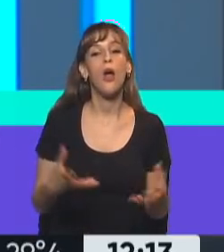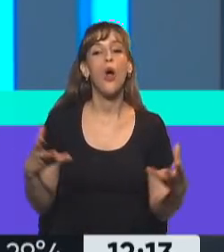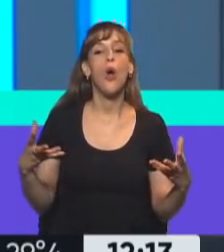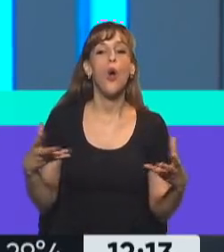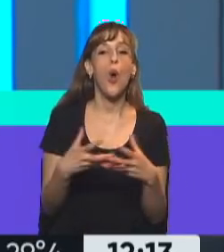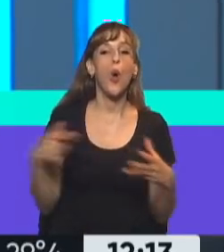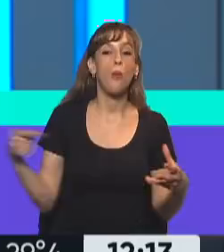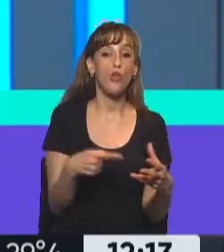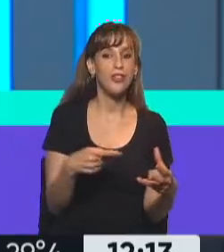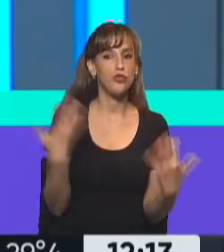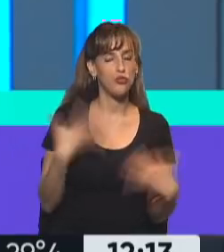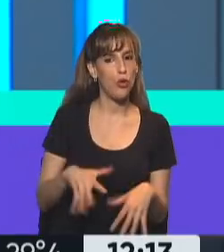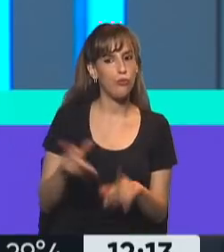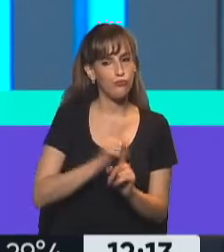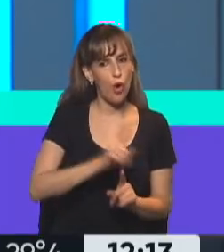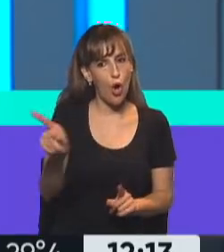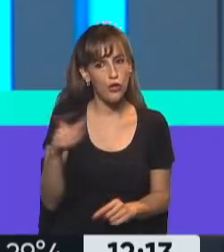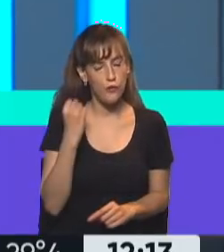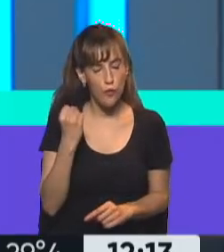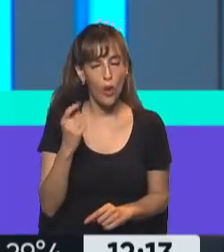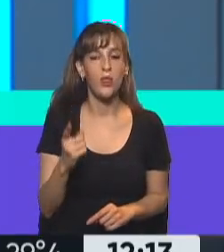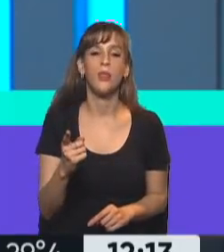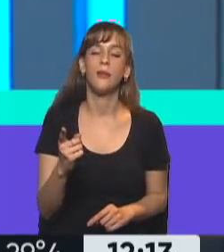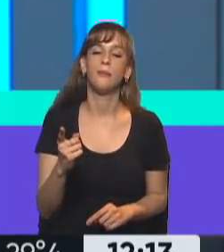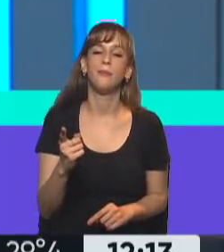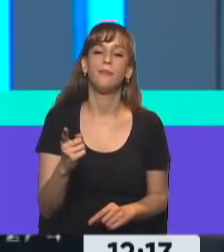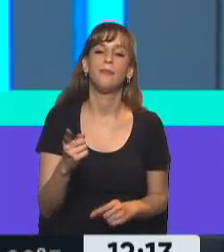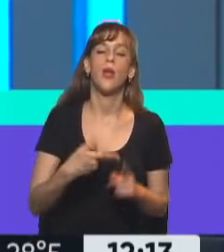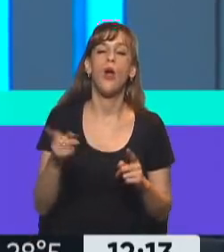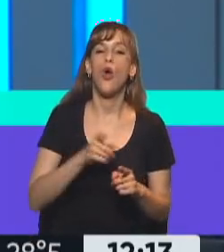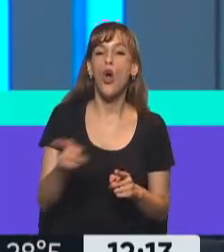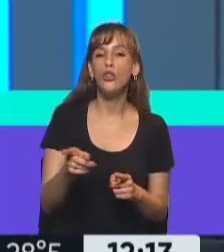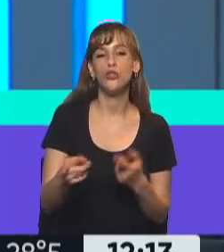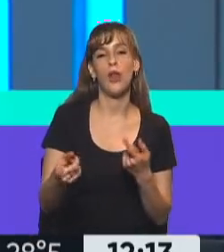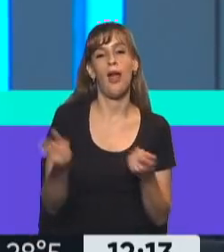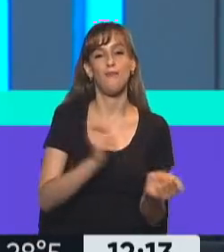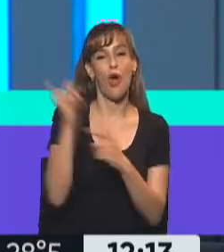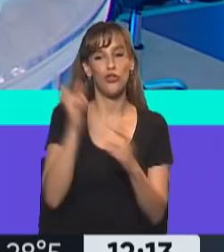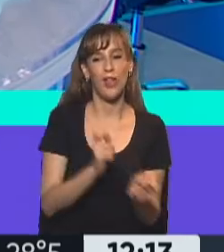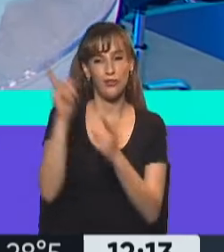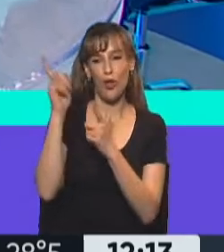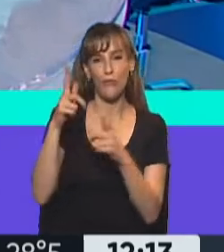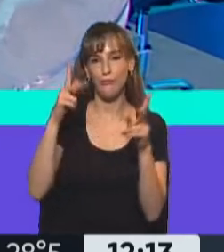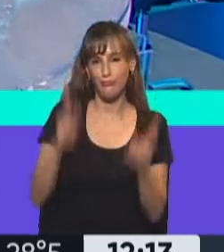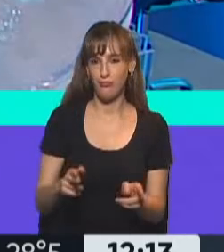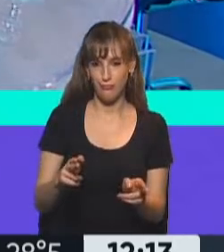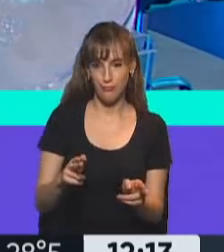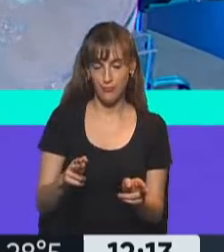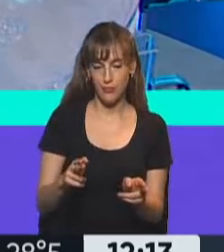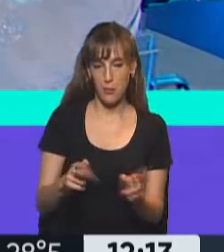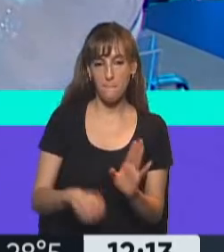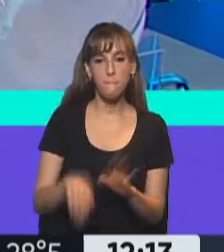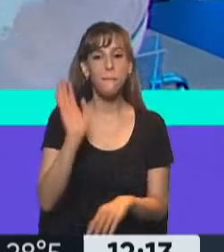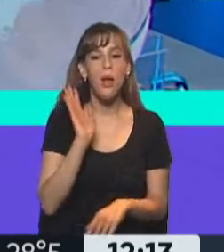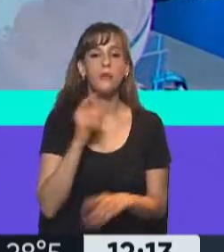a esto, en contra del cierre de las exportaciones y anticipadamente en contra de